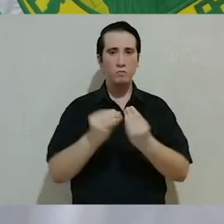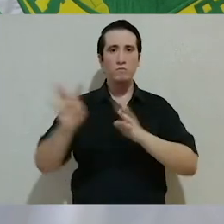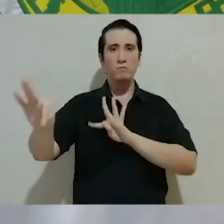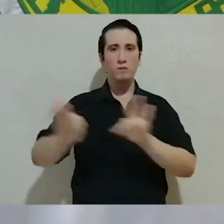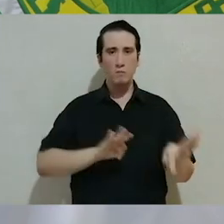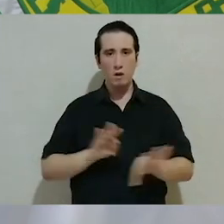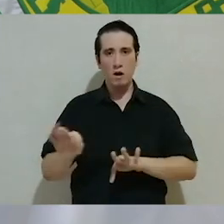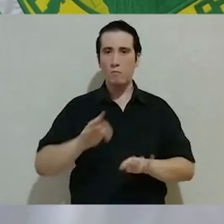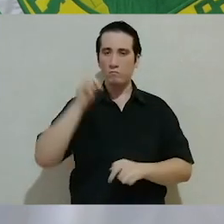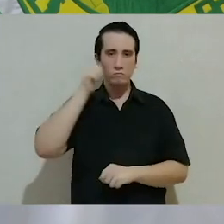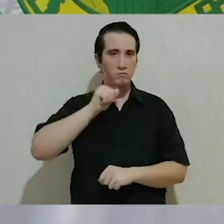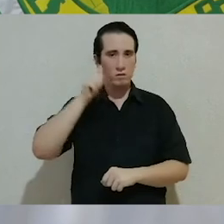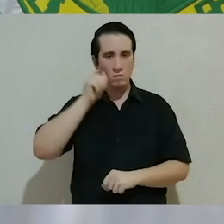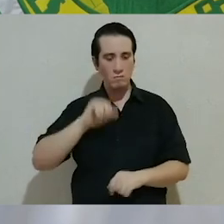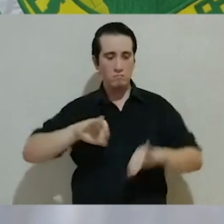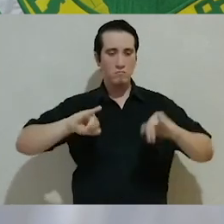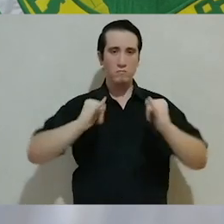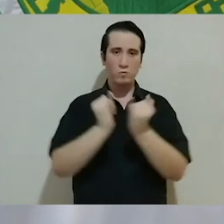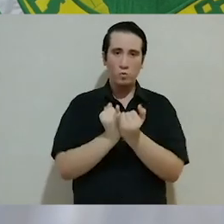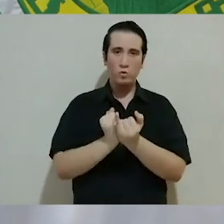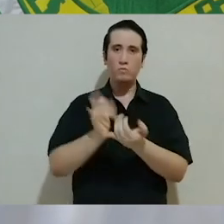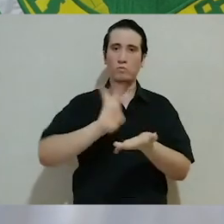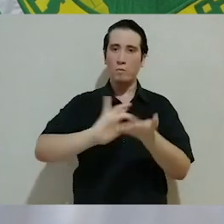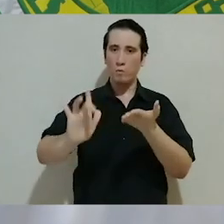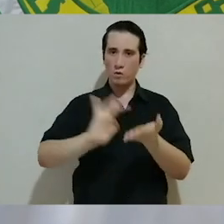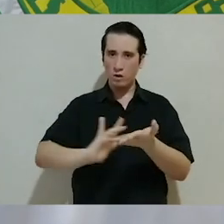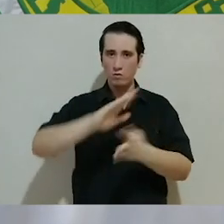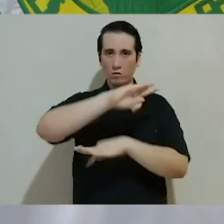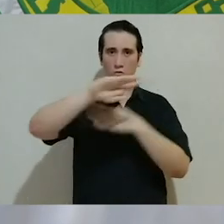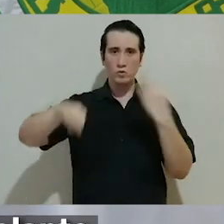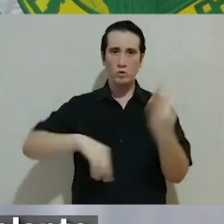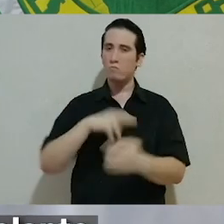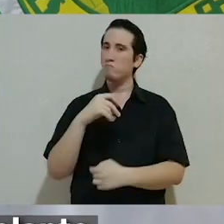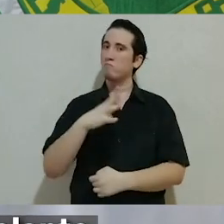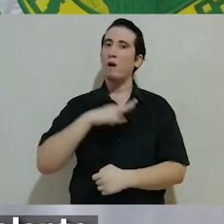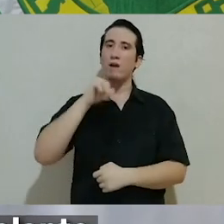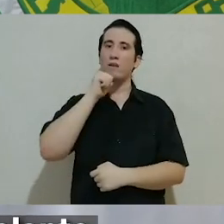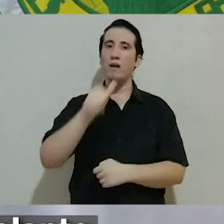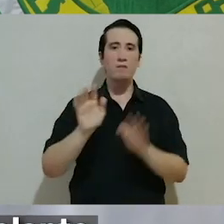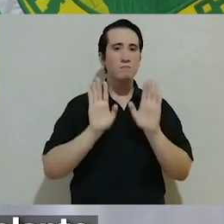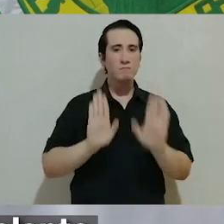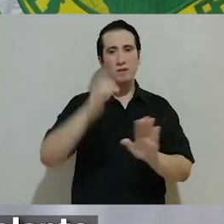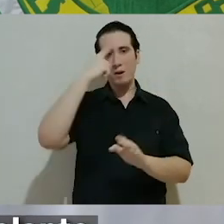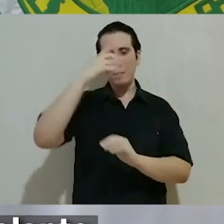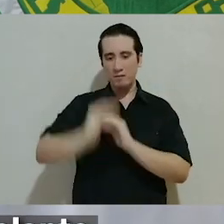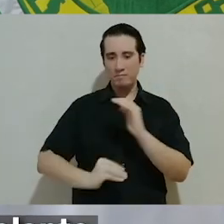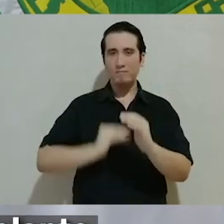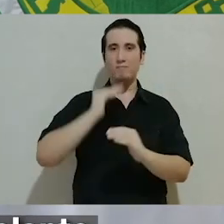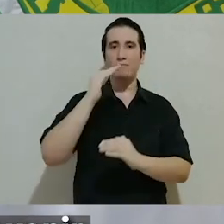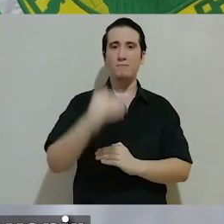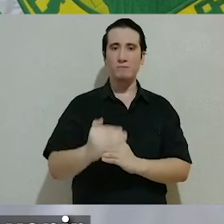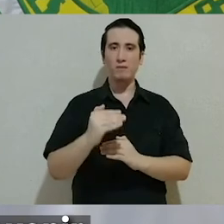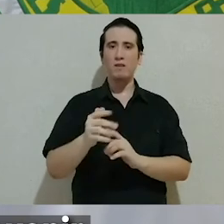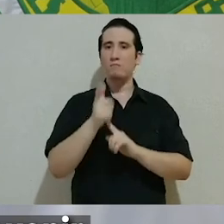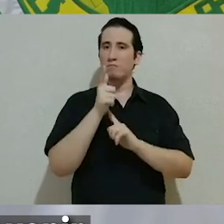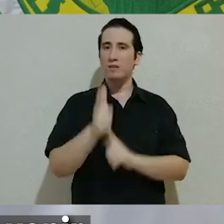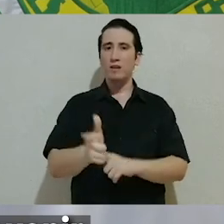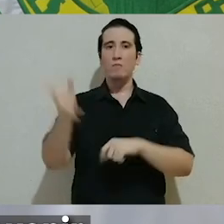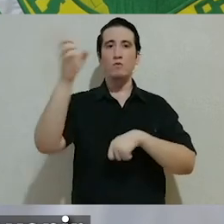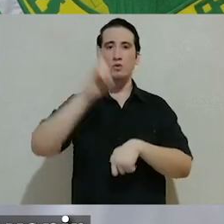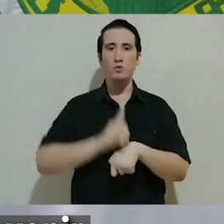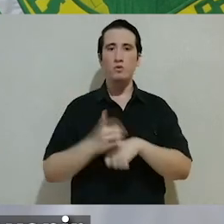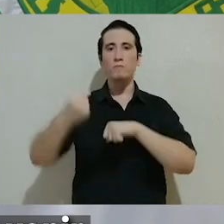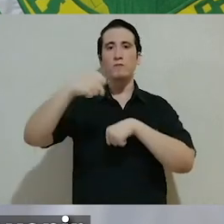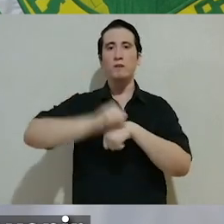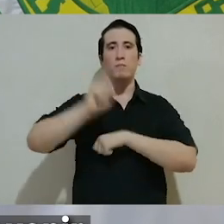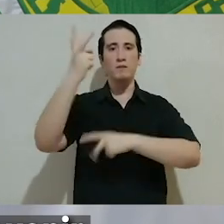unimos y trabajamos juntos, hombro con hombro, apoyándonos los unos a los otros, no hay nada que nos detenga para salir adelante. Así seguiremos